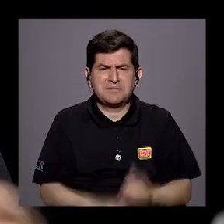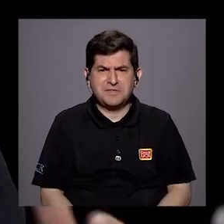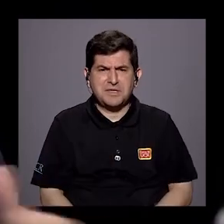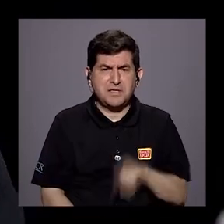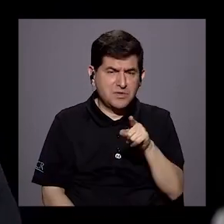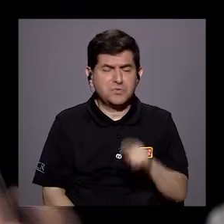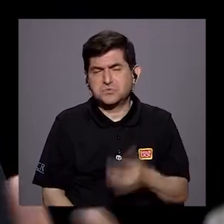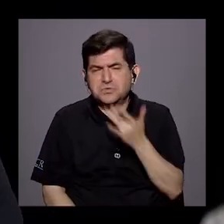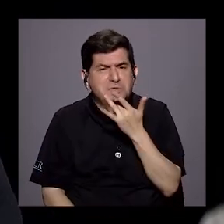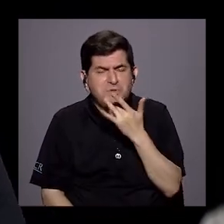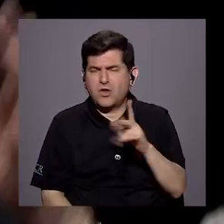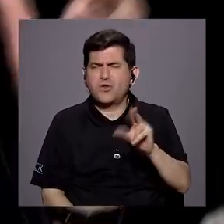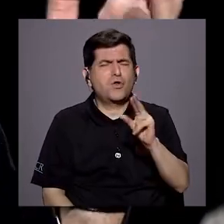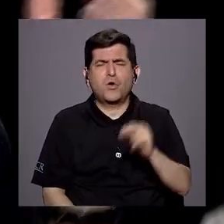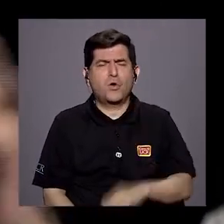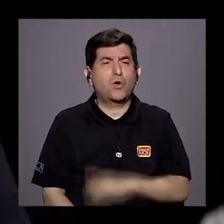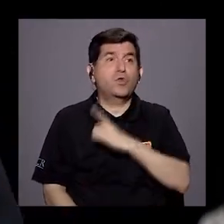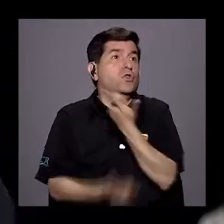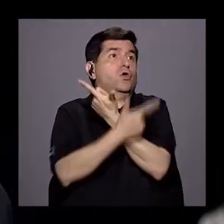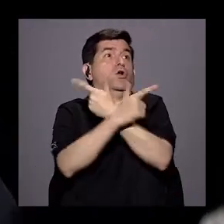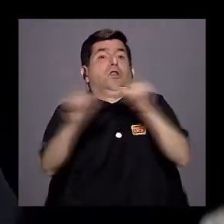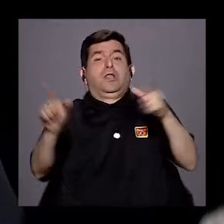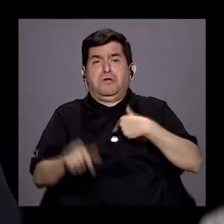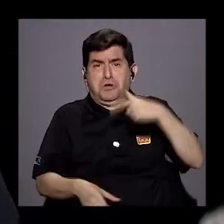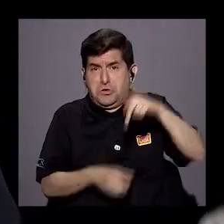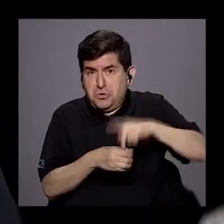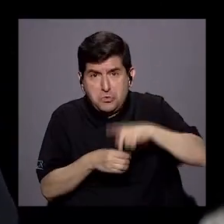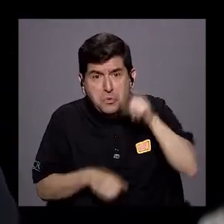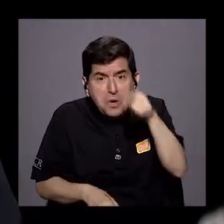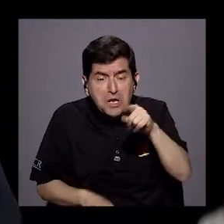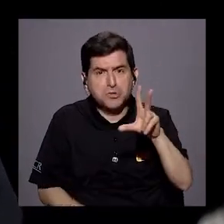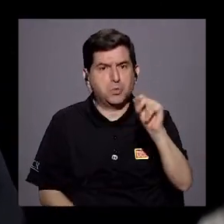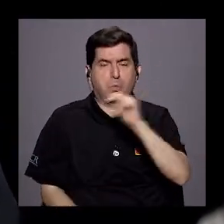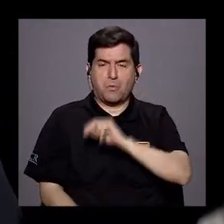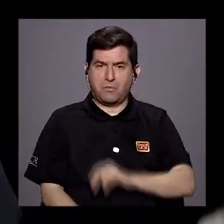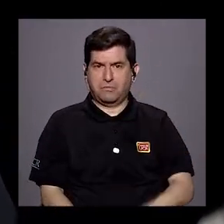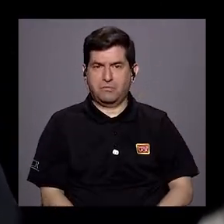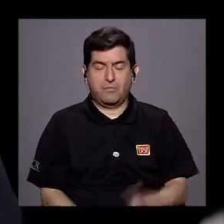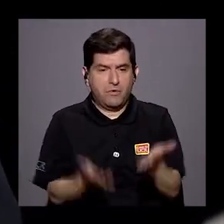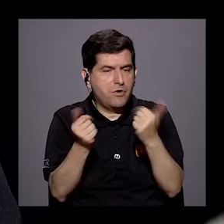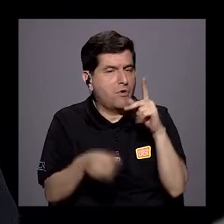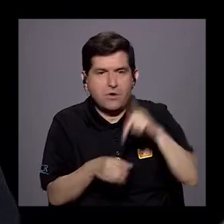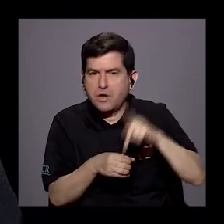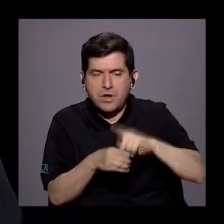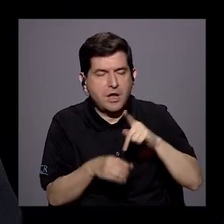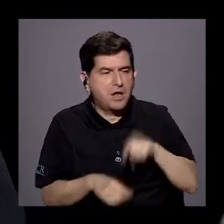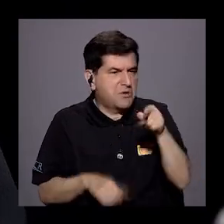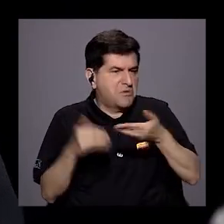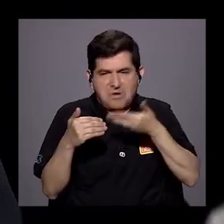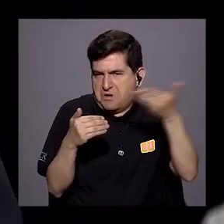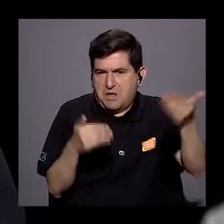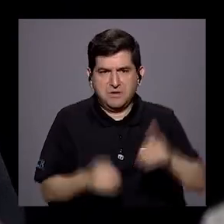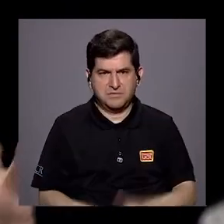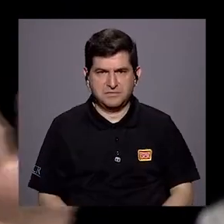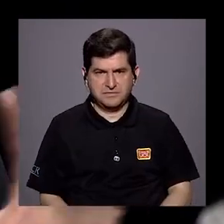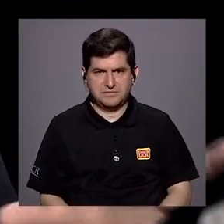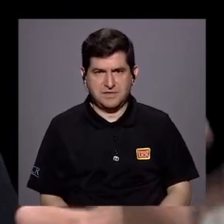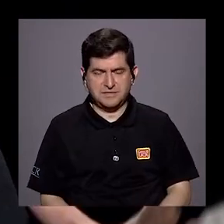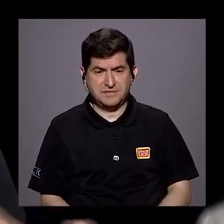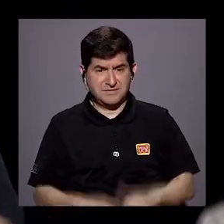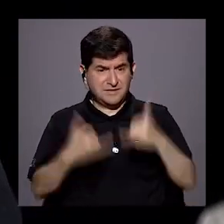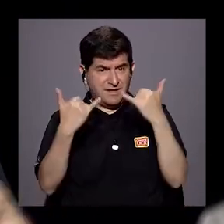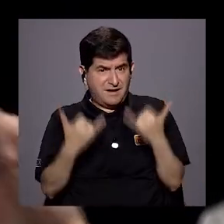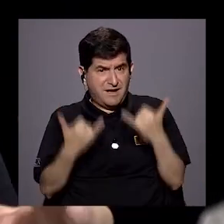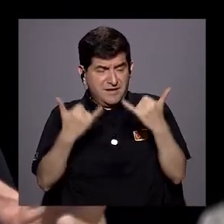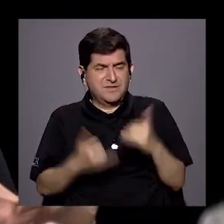en el que te guste más. No, no, Dios guarde, don Fernando, ¿qué vamos a meter yo en eso? No, no, no quiero participar en esas cosas. Porque se ha ido